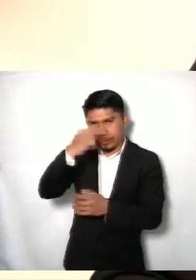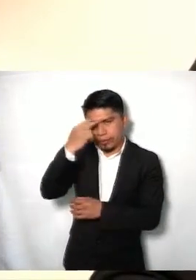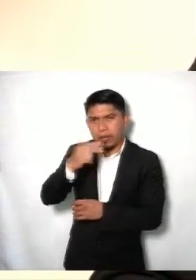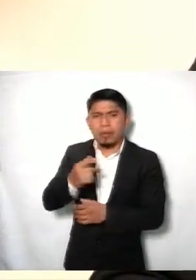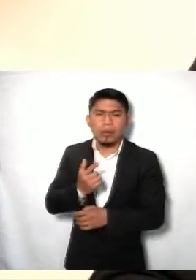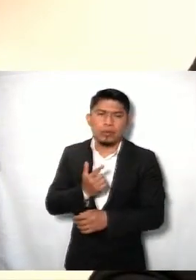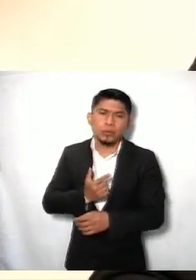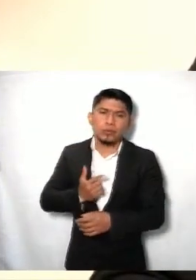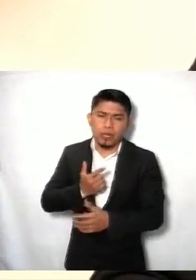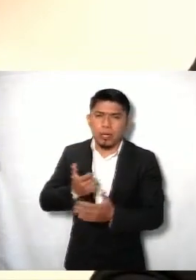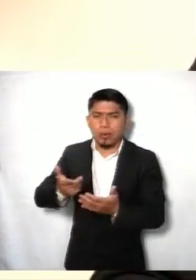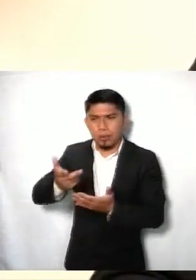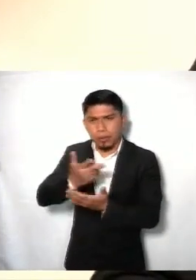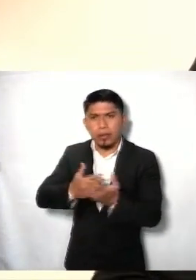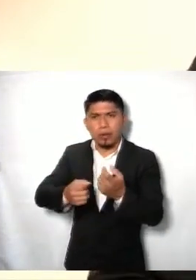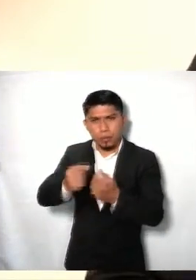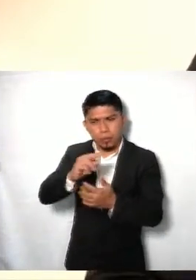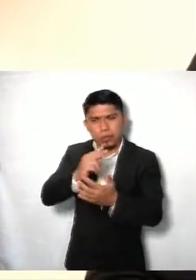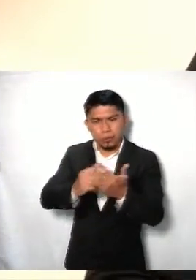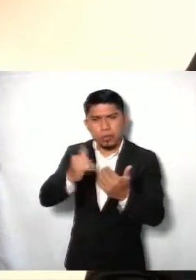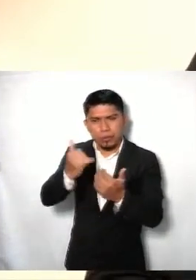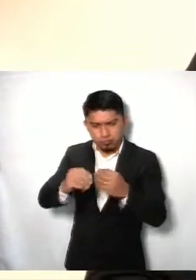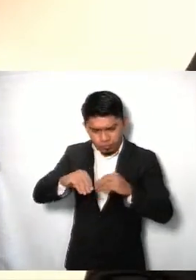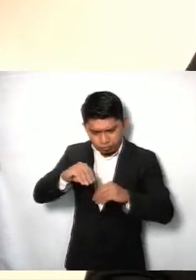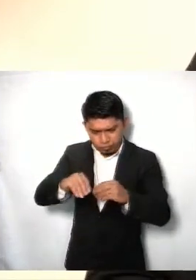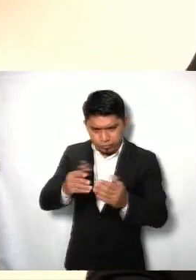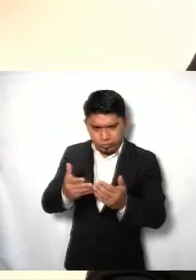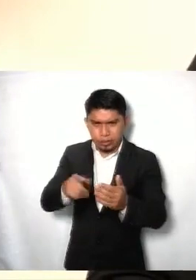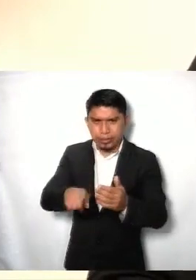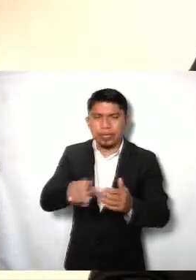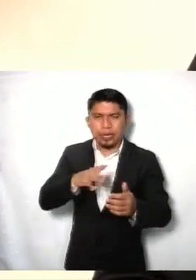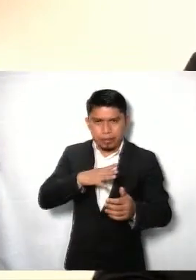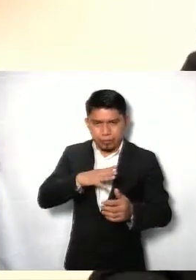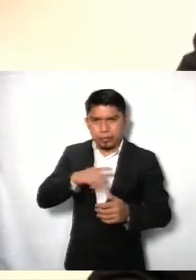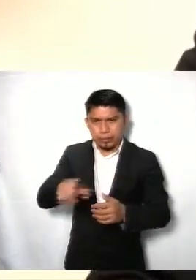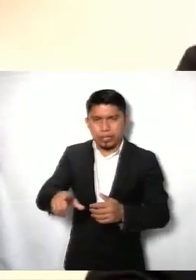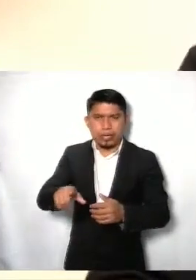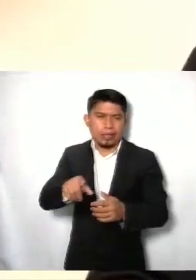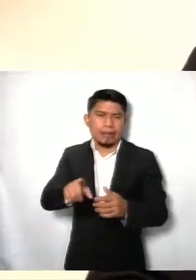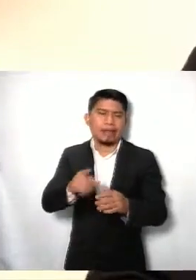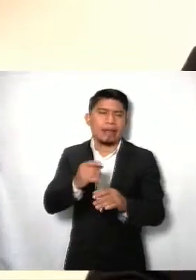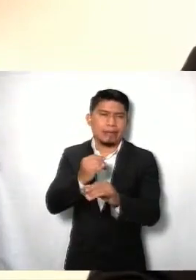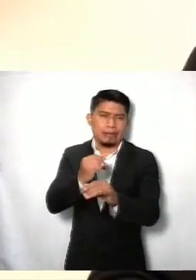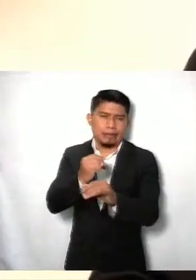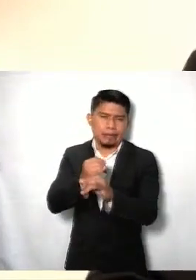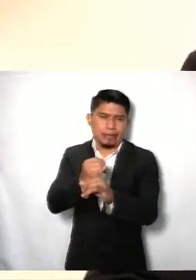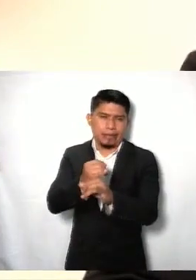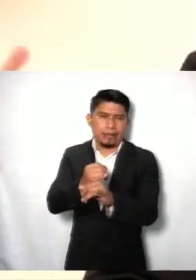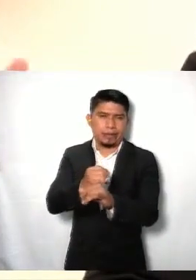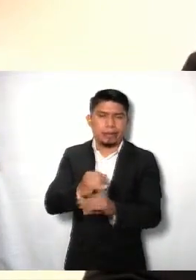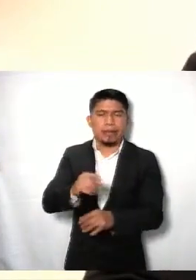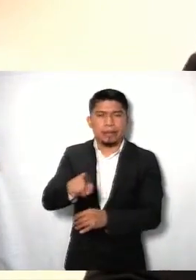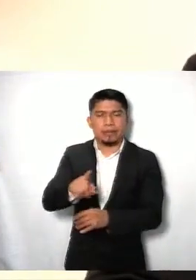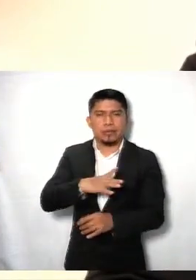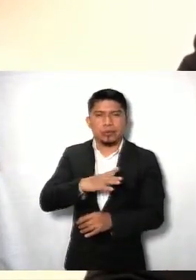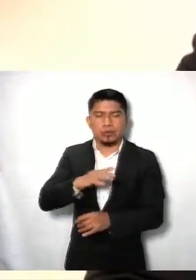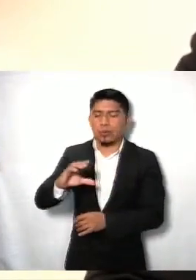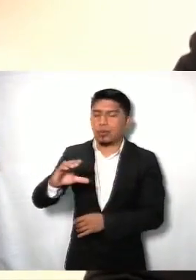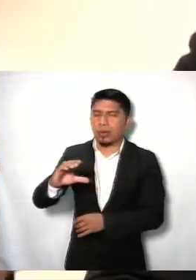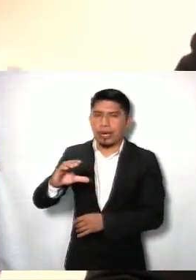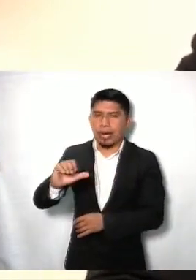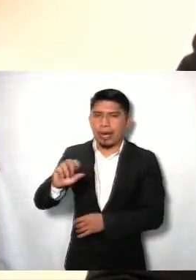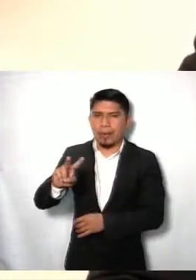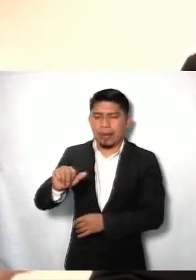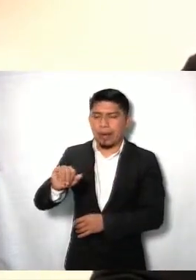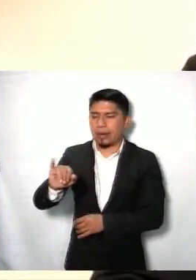Quisiéramos compartirles, doctor, algunos de los proyectos que hemos hecho. El campus virtual, tenemos un campus virtual de aprendizaje, Caba Info, que tiene cursos disponibles